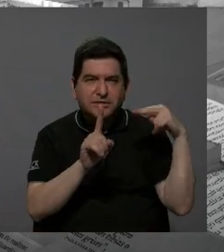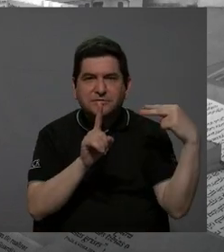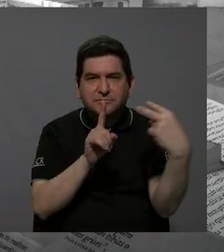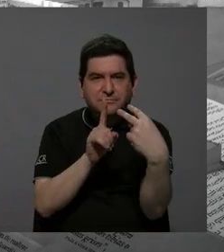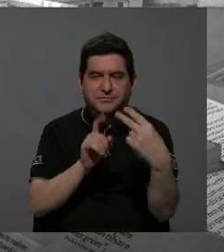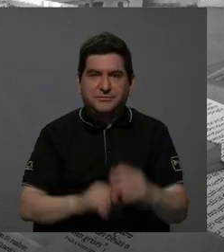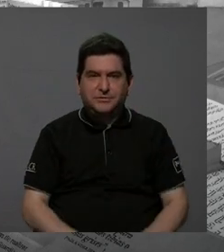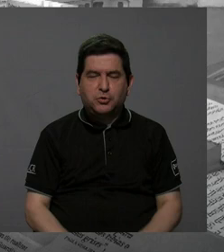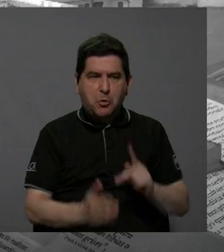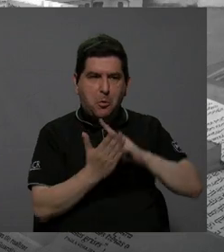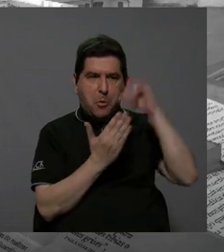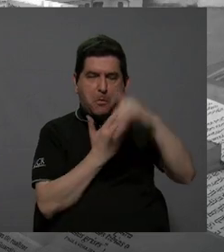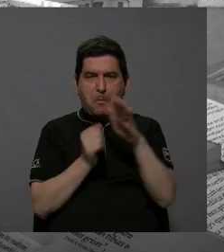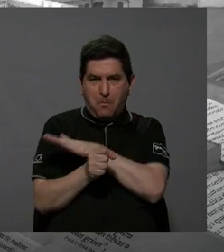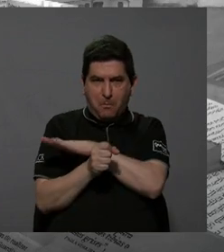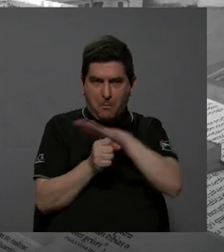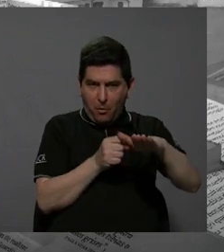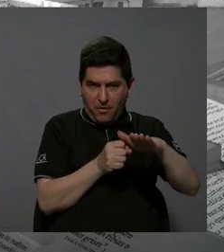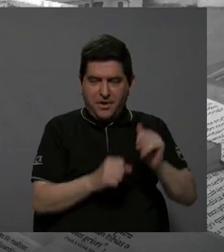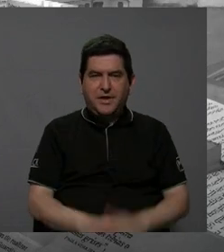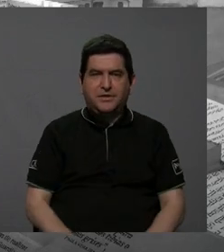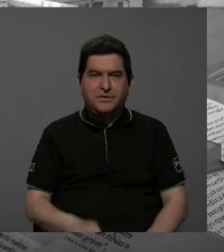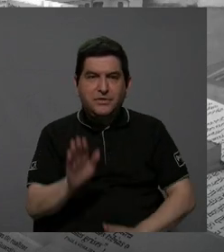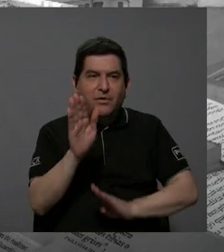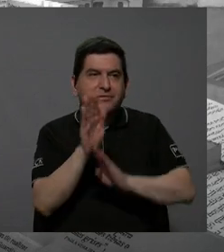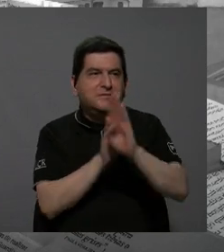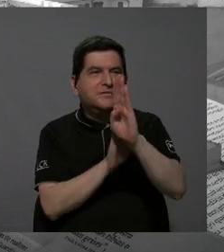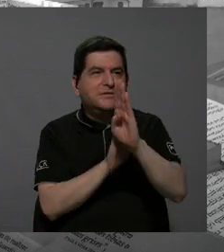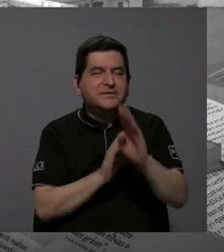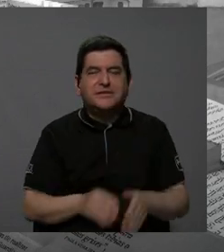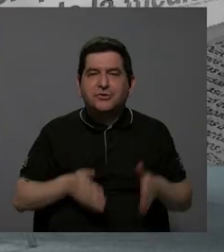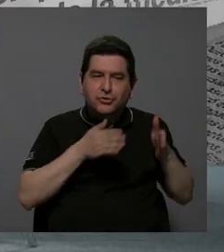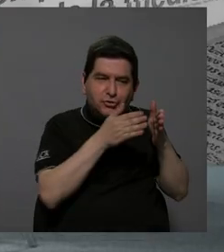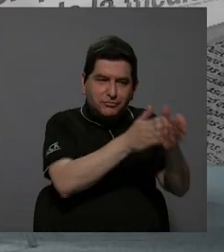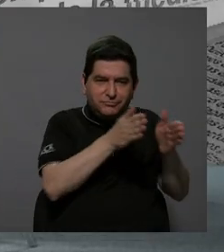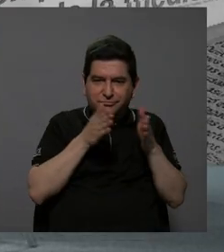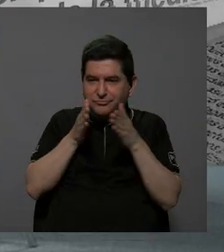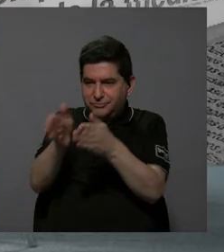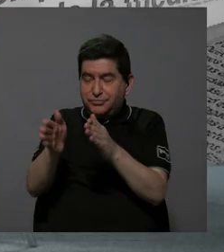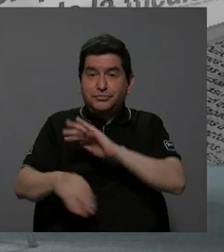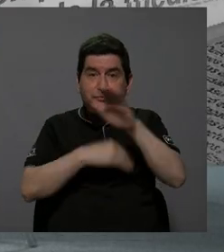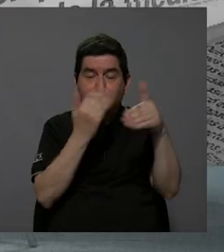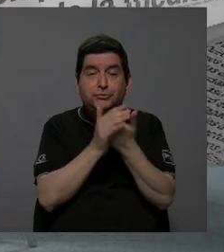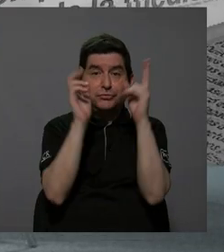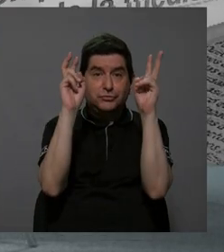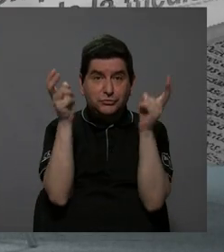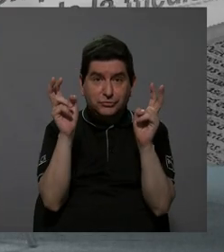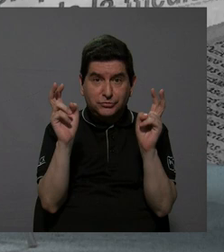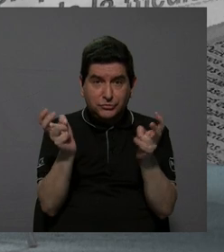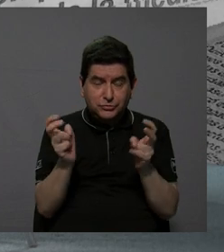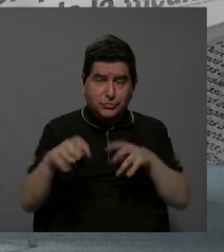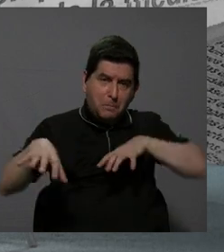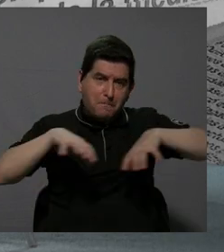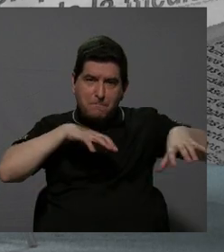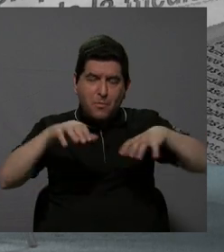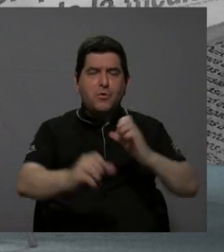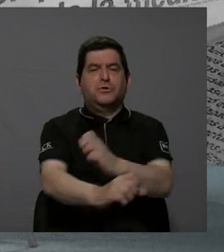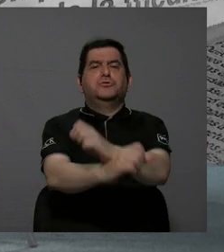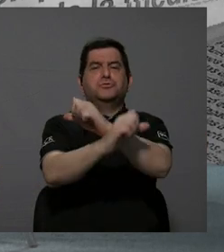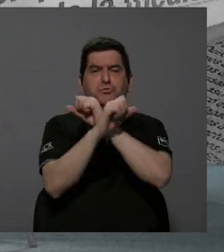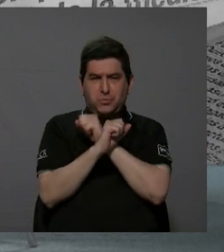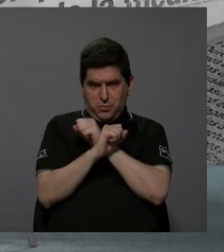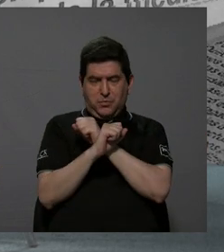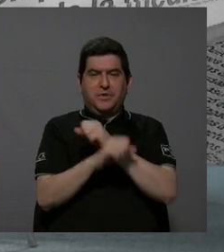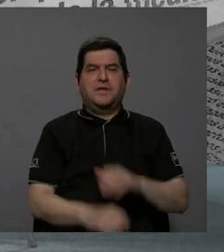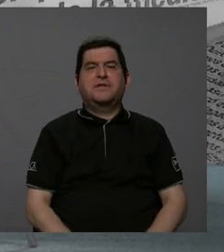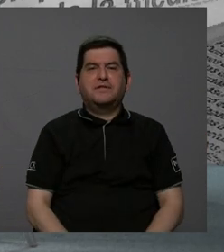proyecto integral, de un desarrollo por ejemplo vial y por ejemplo todos los temas de movilidad, de seguridad vial,